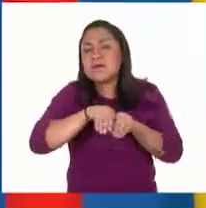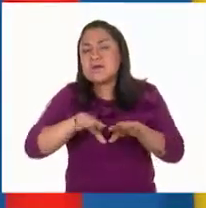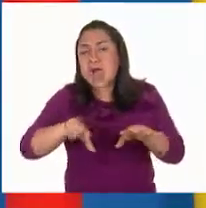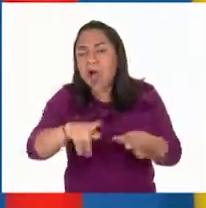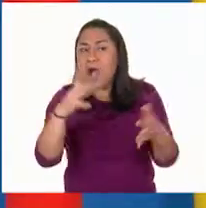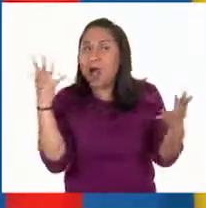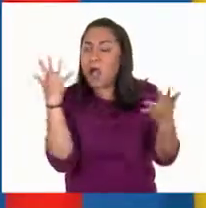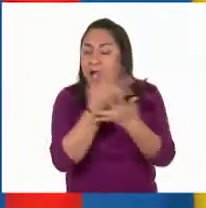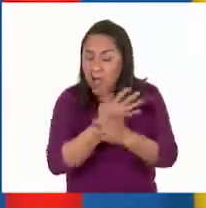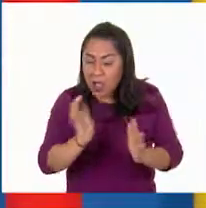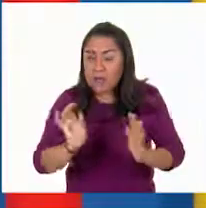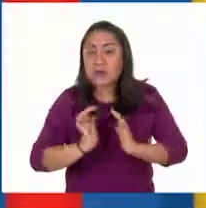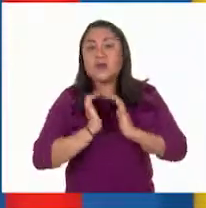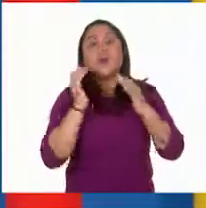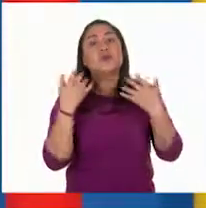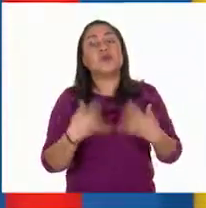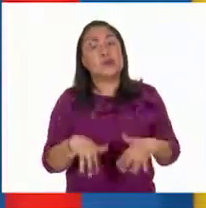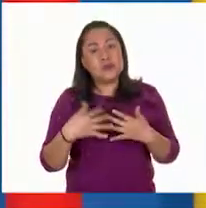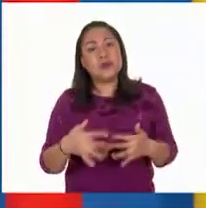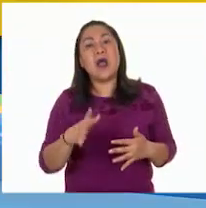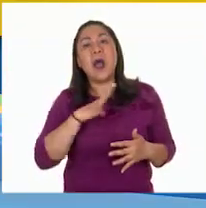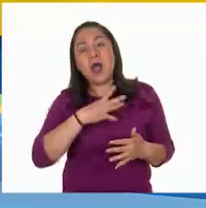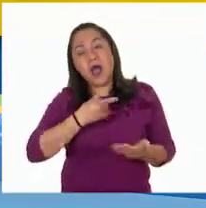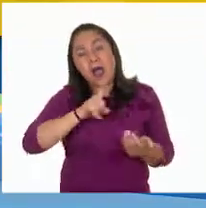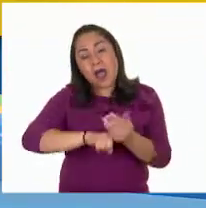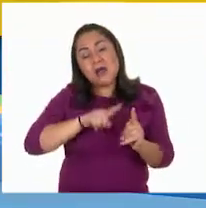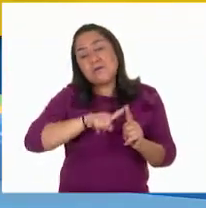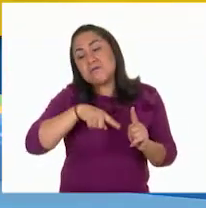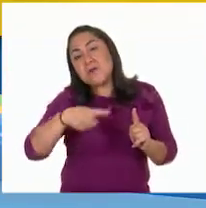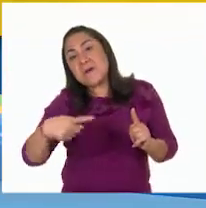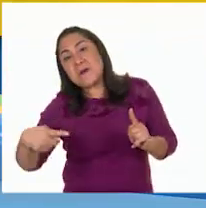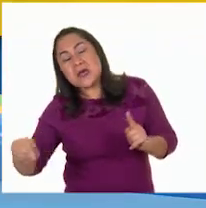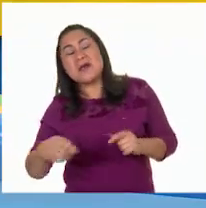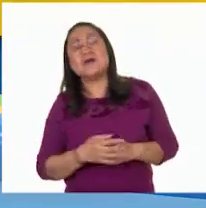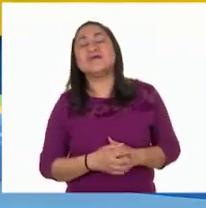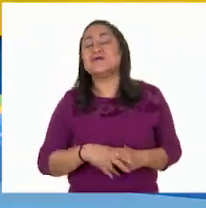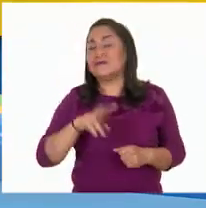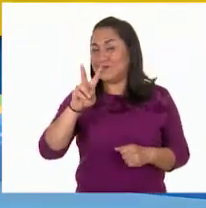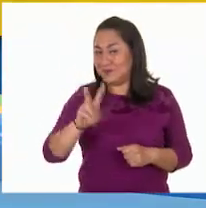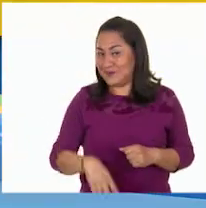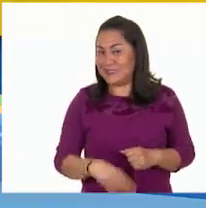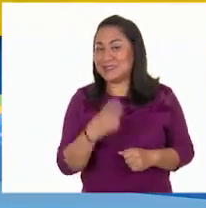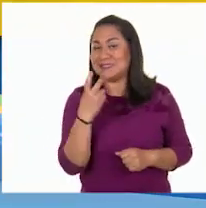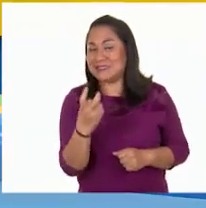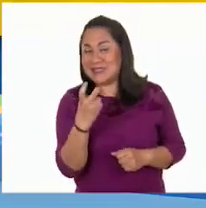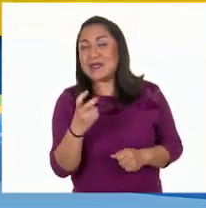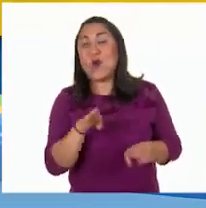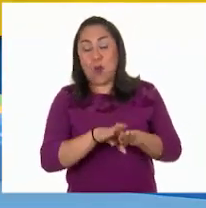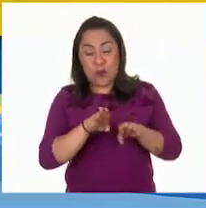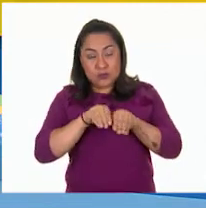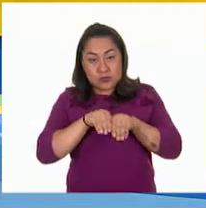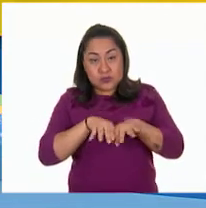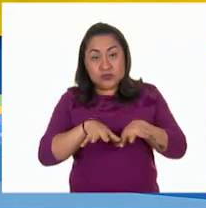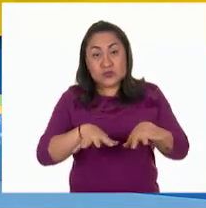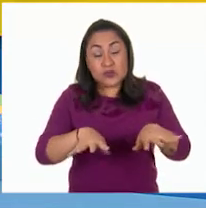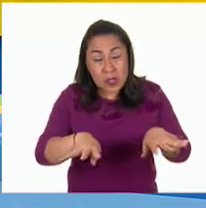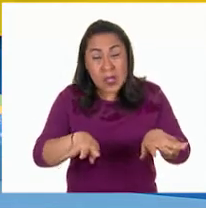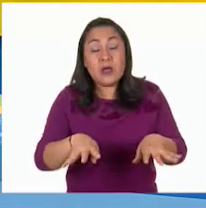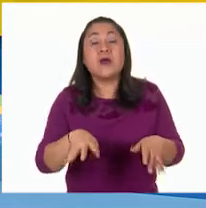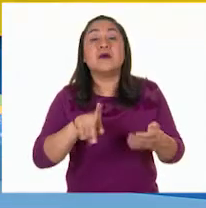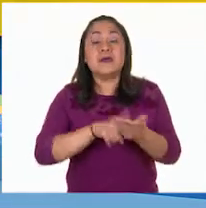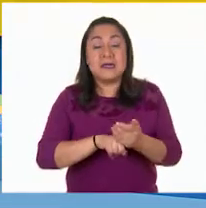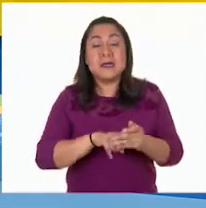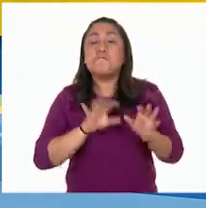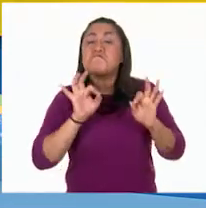sorprenderán de todos los resultados. Efectivamente, maestra, se trata de una red porque una actividad se une